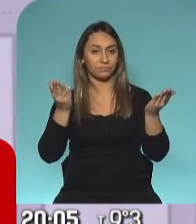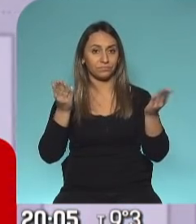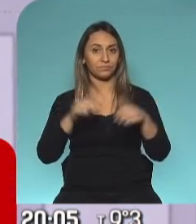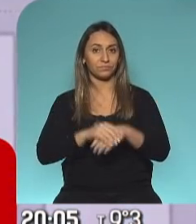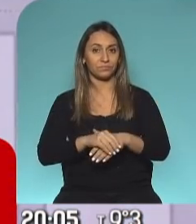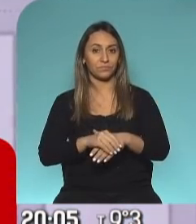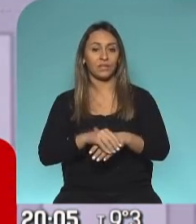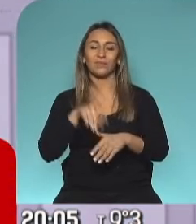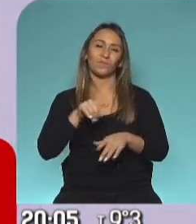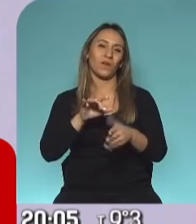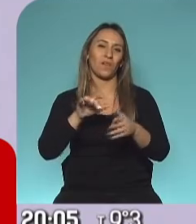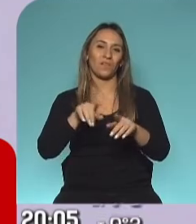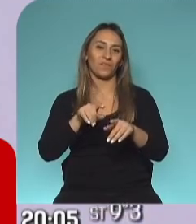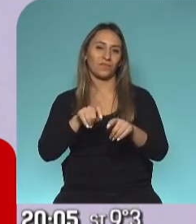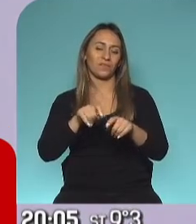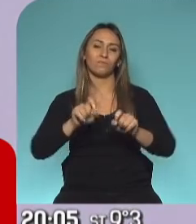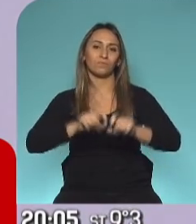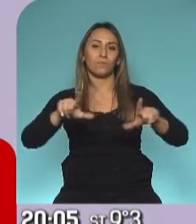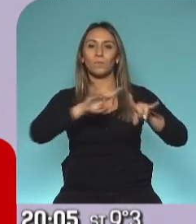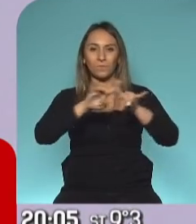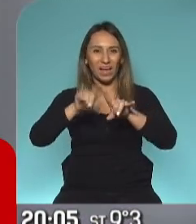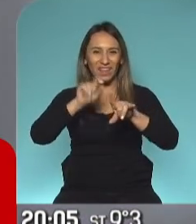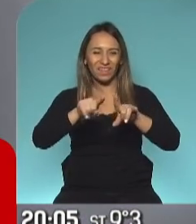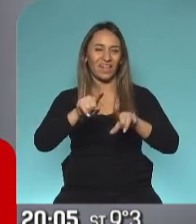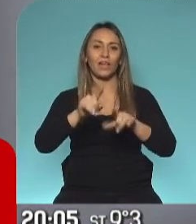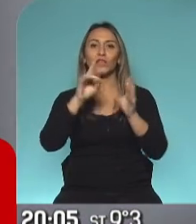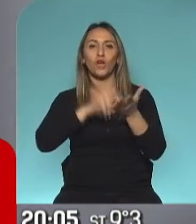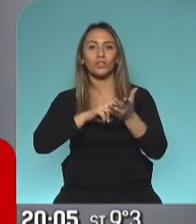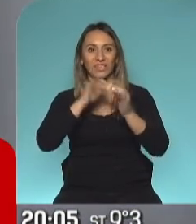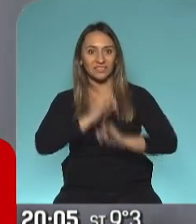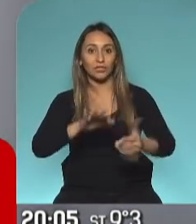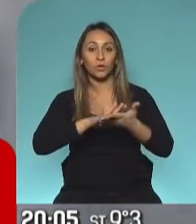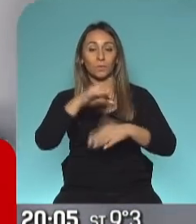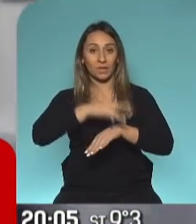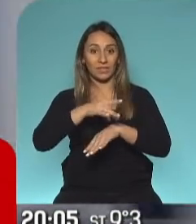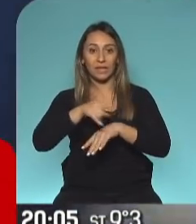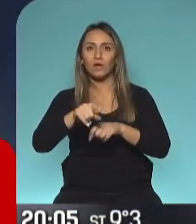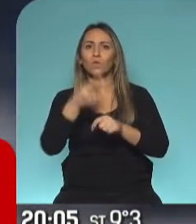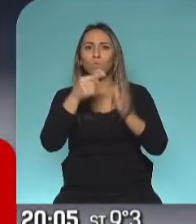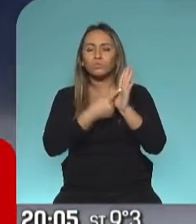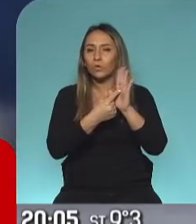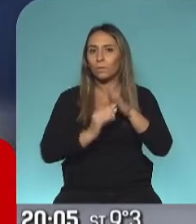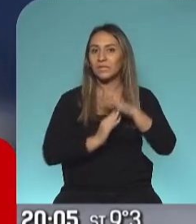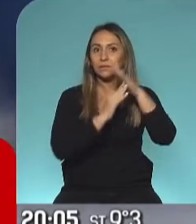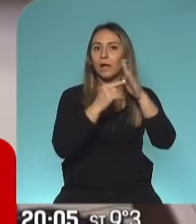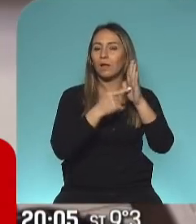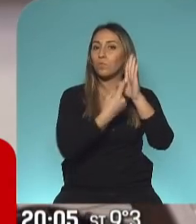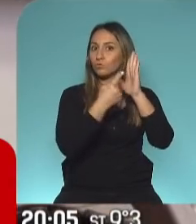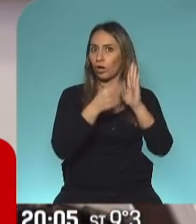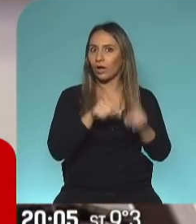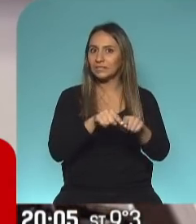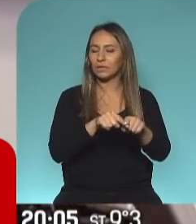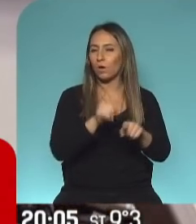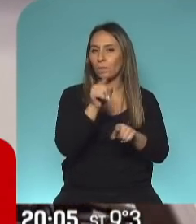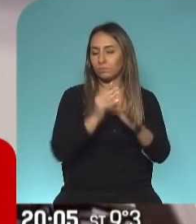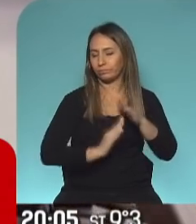jornal inglés de medicina, se desprende de una etapa inicial y ese dato no es menor y ya lo estaremos analizando junto al